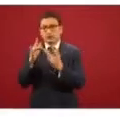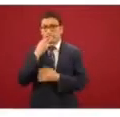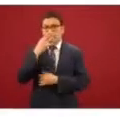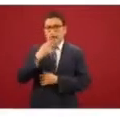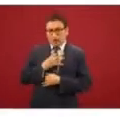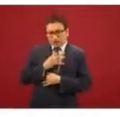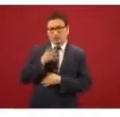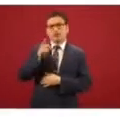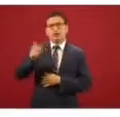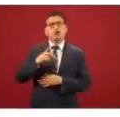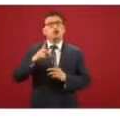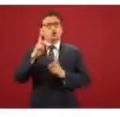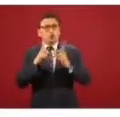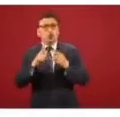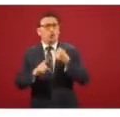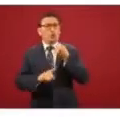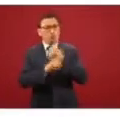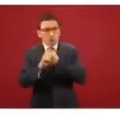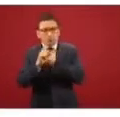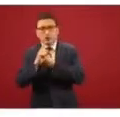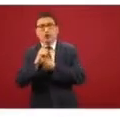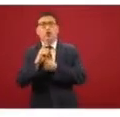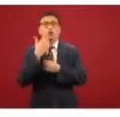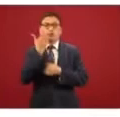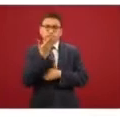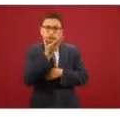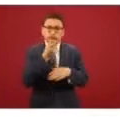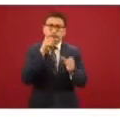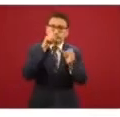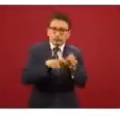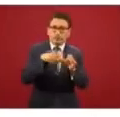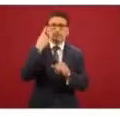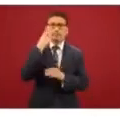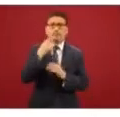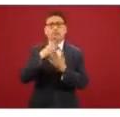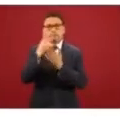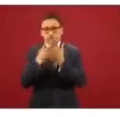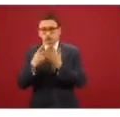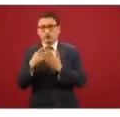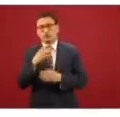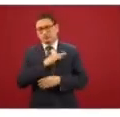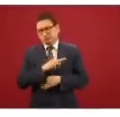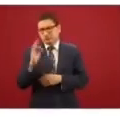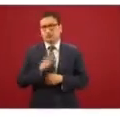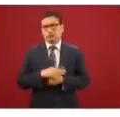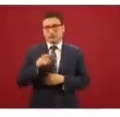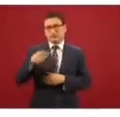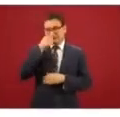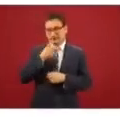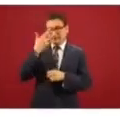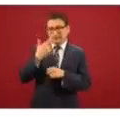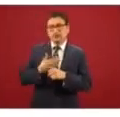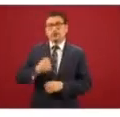sus problemáticas o su solicitud de ingreso a los programas, en este caso de la Secretaría